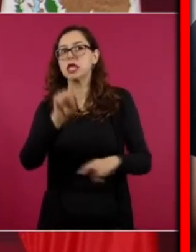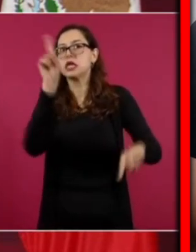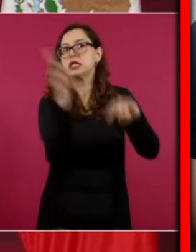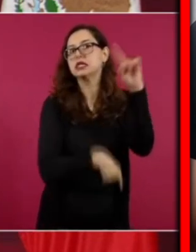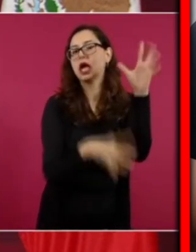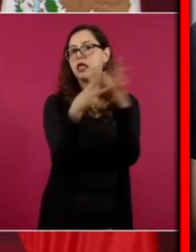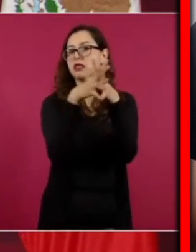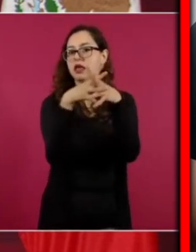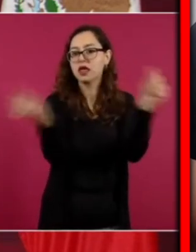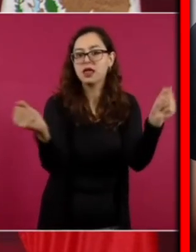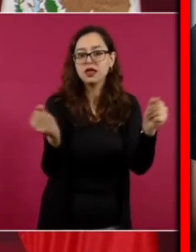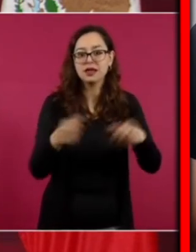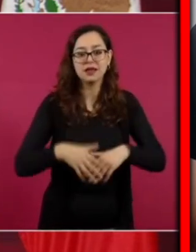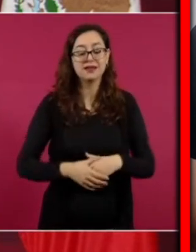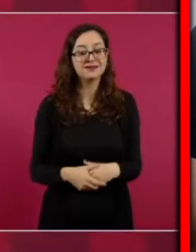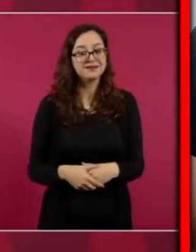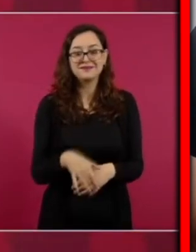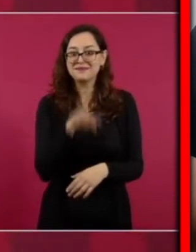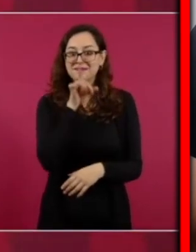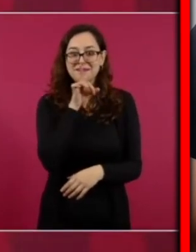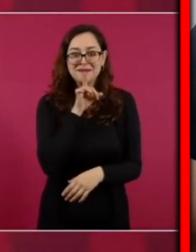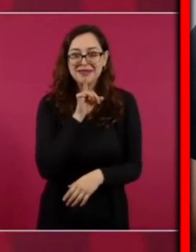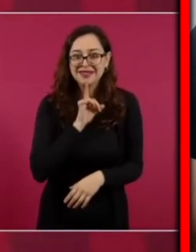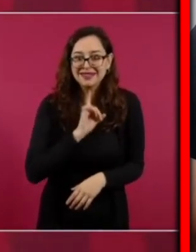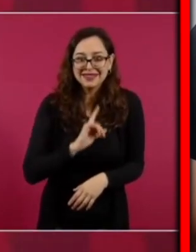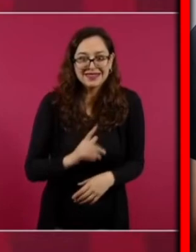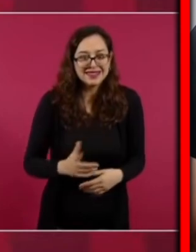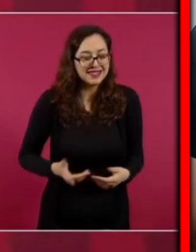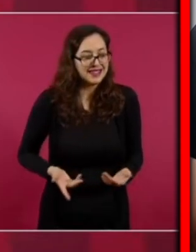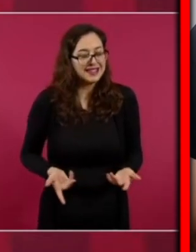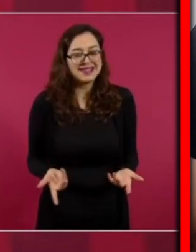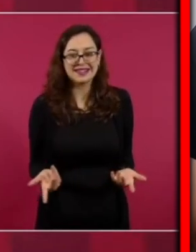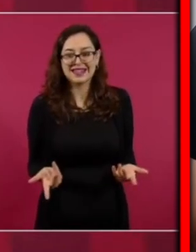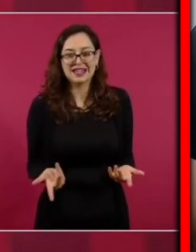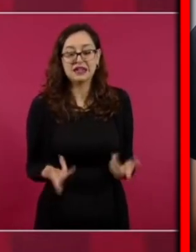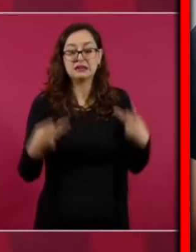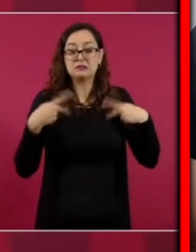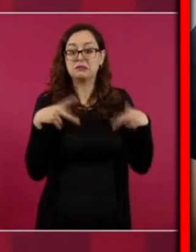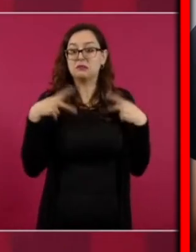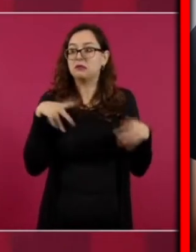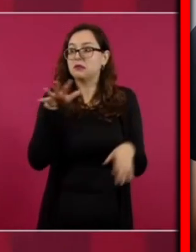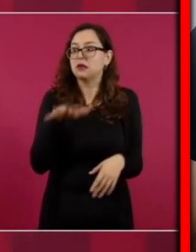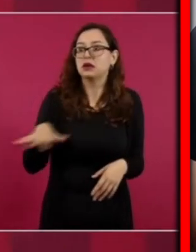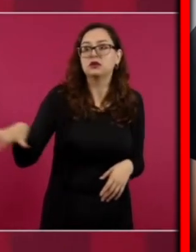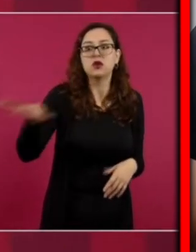de que sean tragados ese plato de mentiras